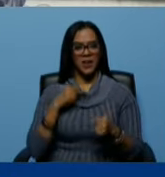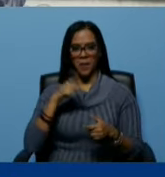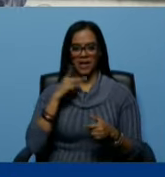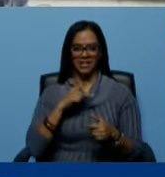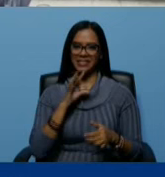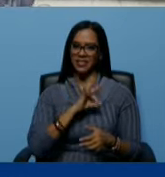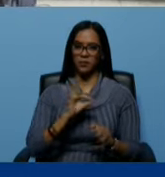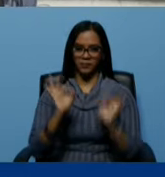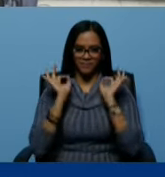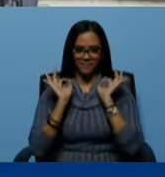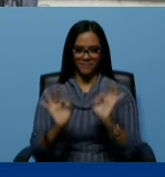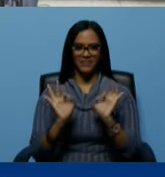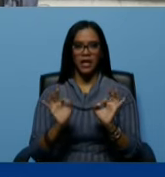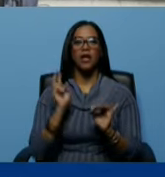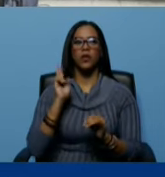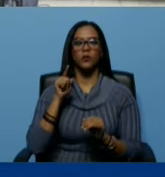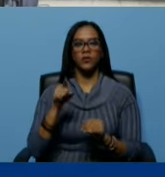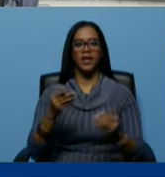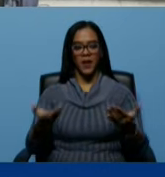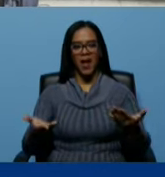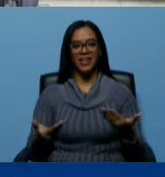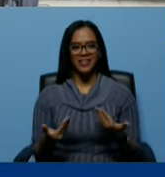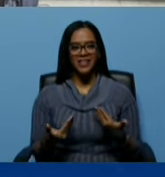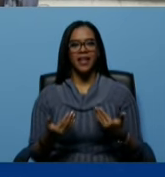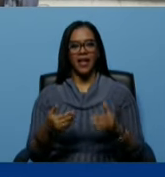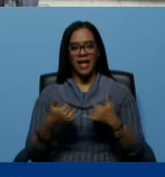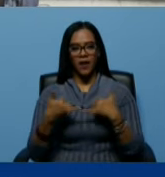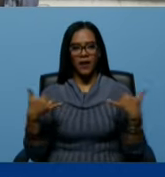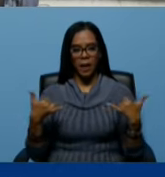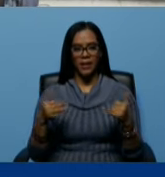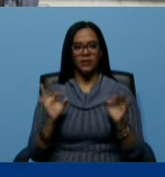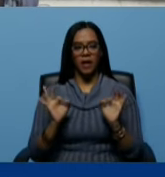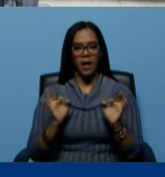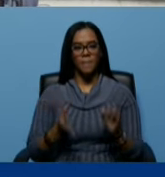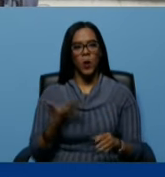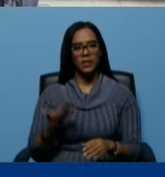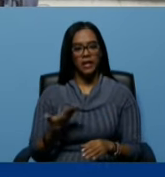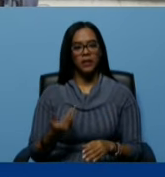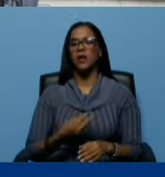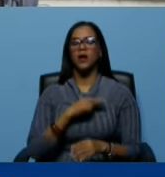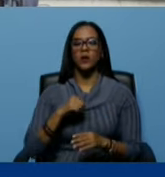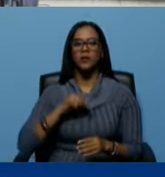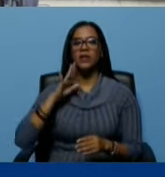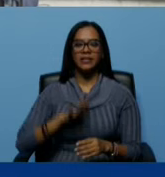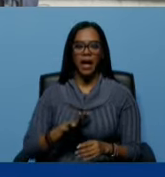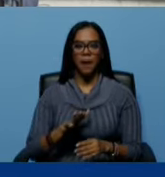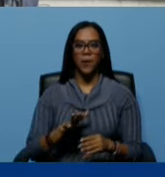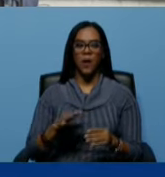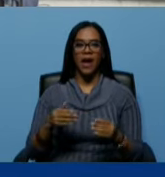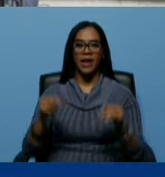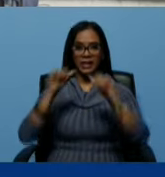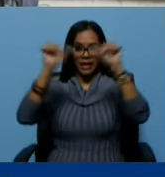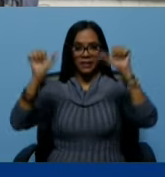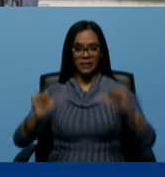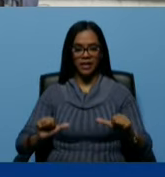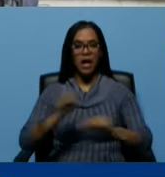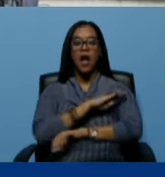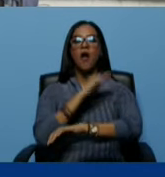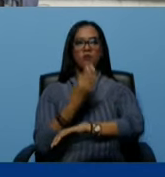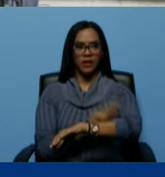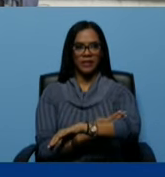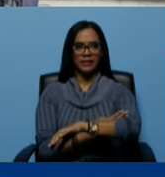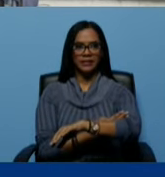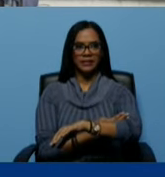acertadas que usted nos ha instruido y los lineamientos estratégicos nosotros estamos en este marco del fortalecimiento